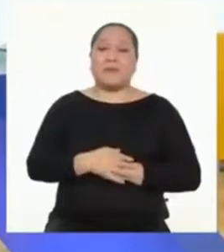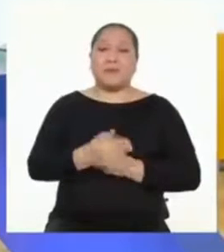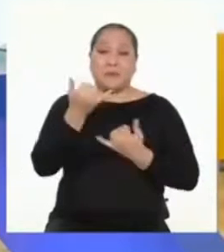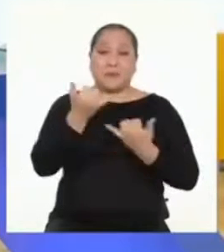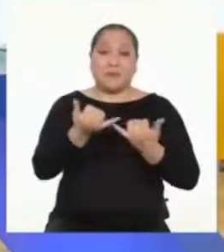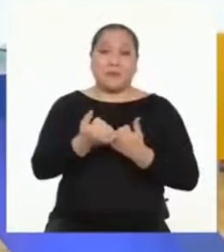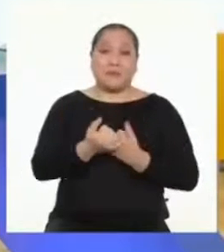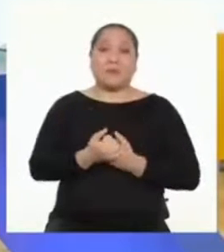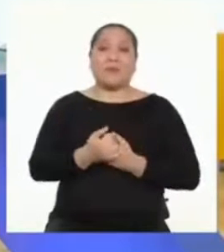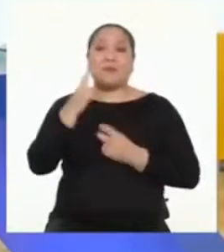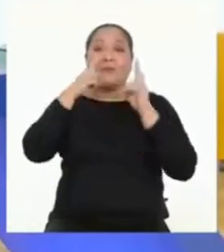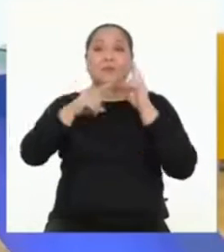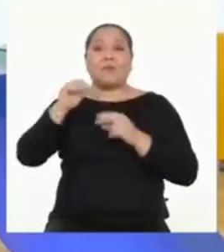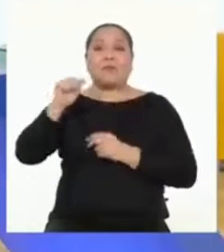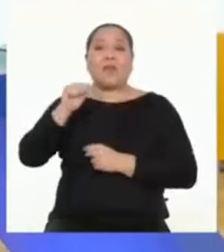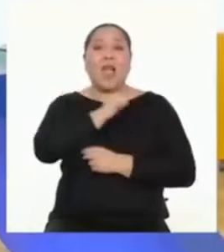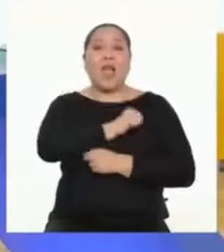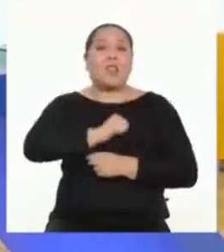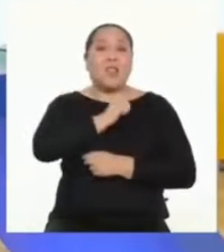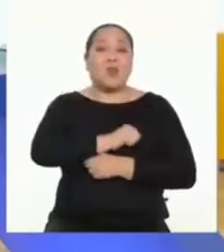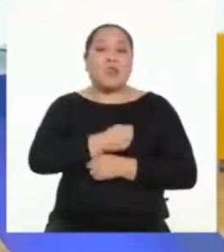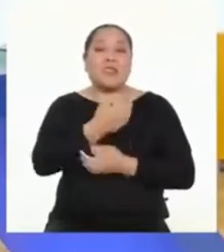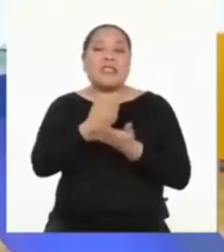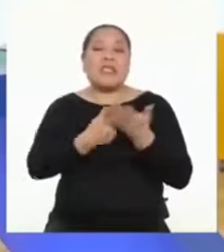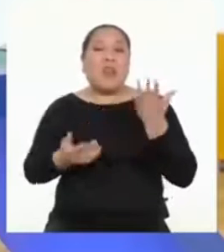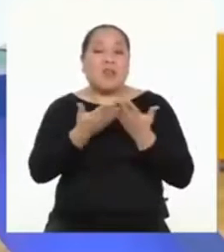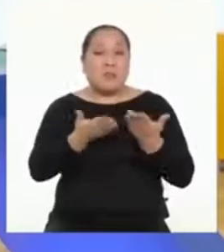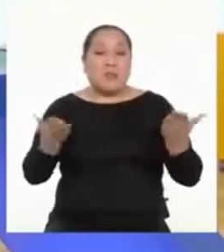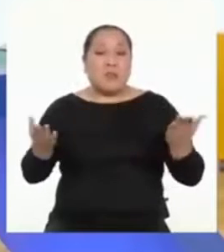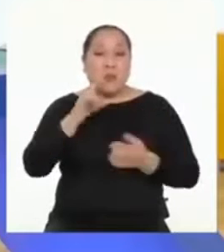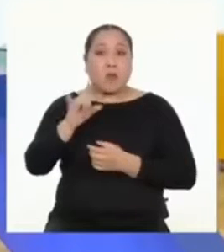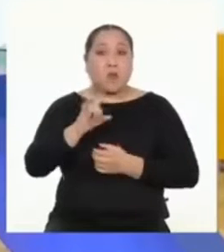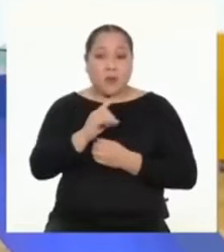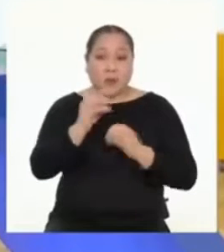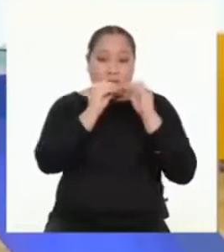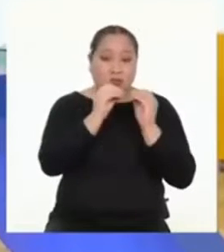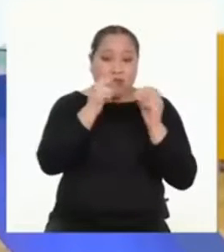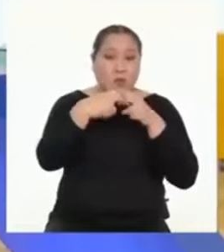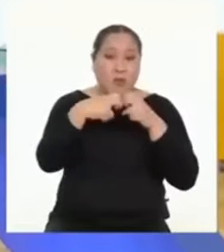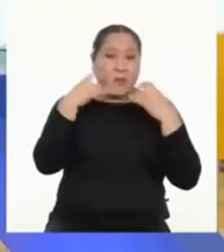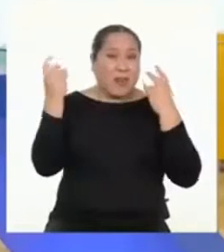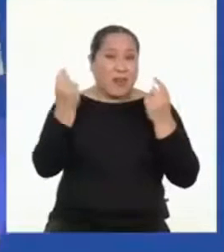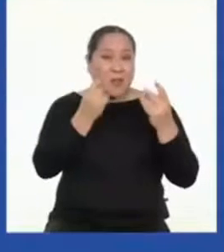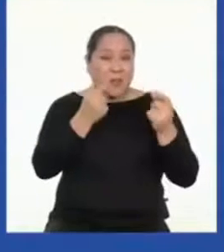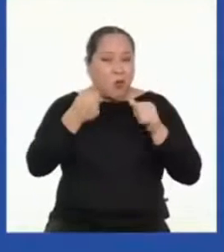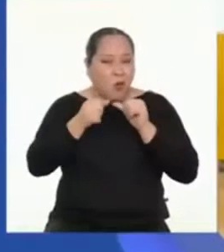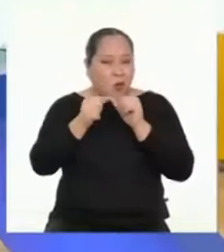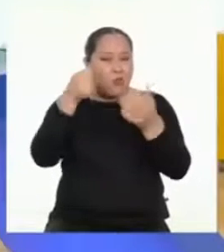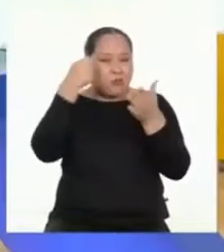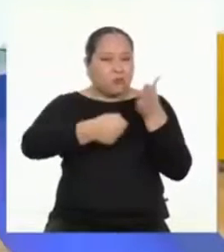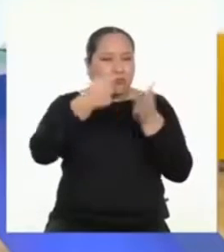hoy vamos a ver qué actitudes y qué herramientas podemos emplear para resolver problemas con más facilidad y ser perseverantes.